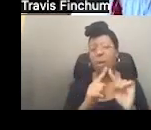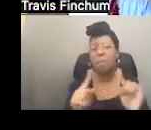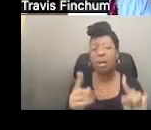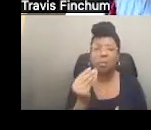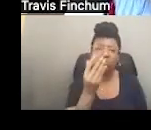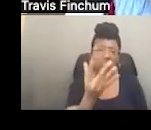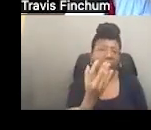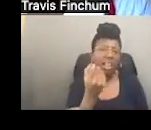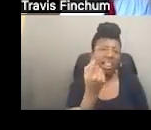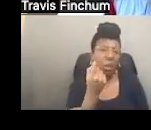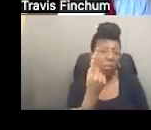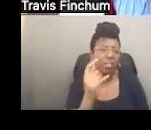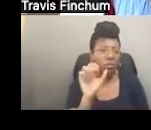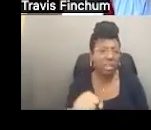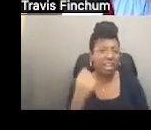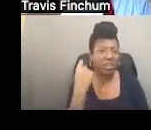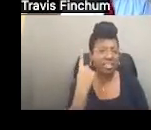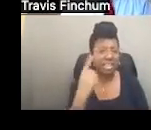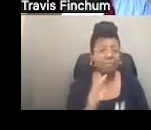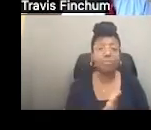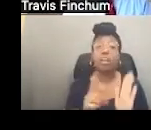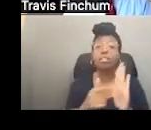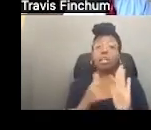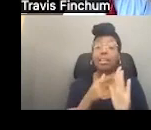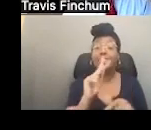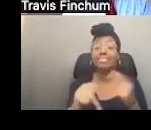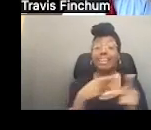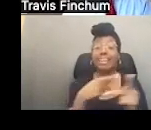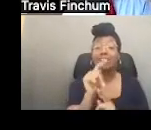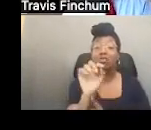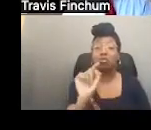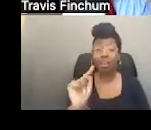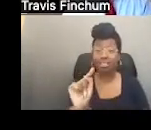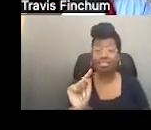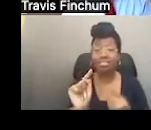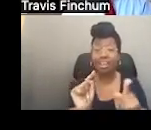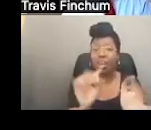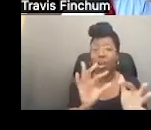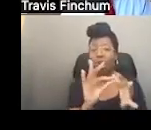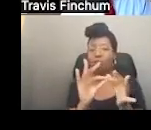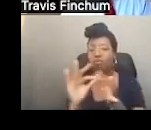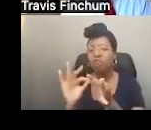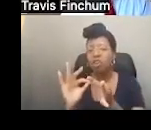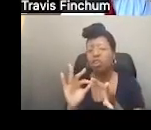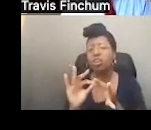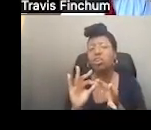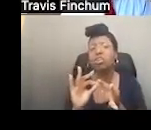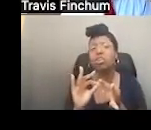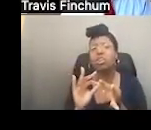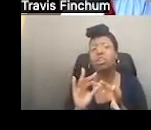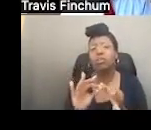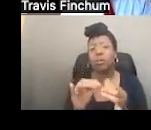esto es muy técnico, pero quiero compartir una terminología básica. A veces, este tipo de fideicomisos, que se llaman fideicomisos